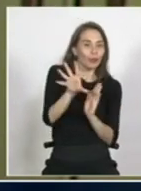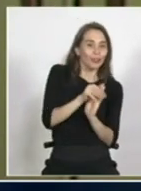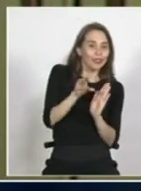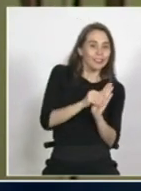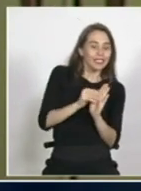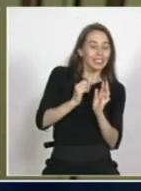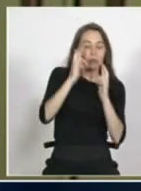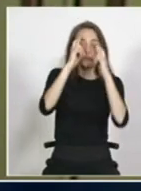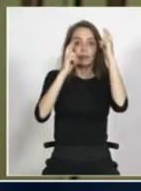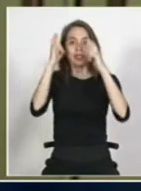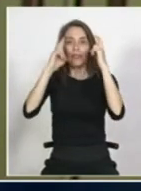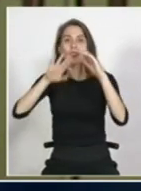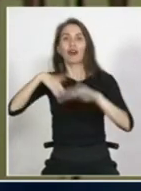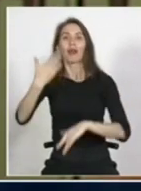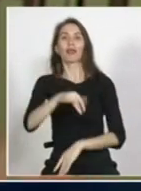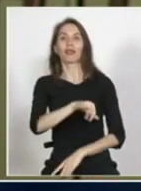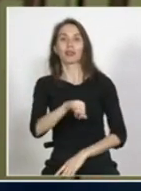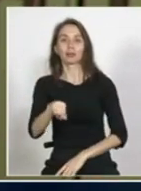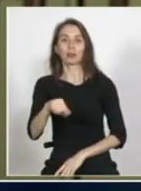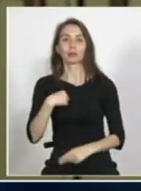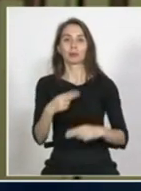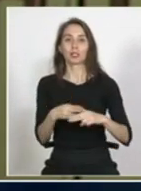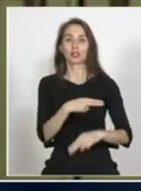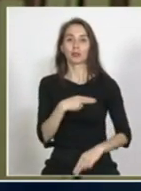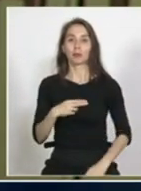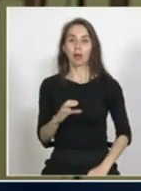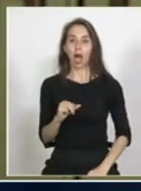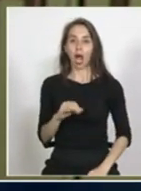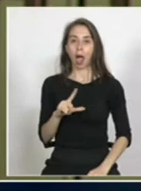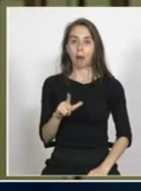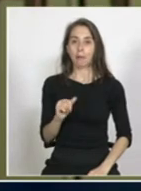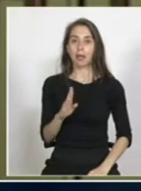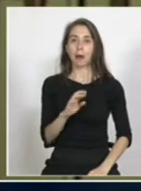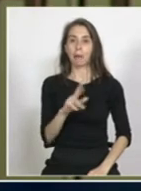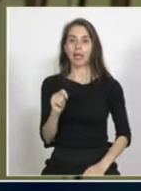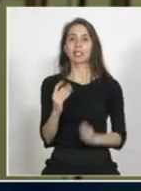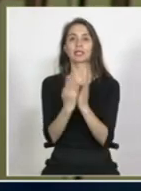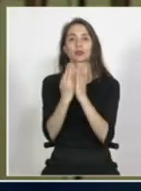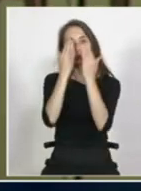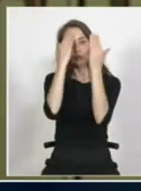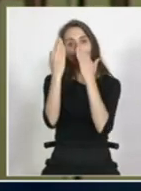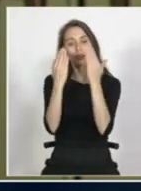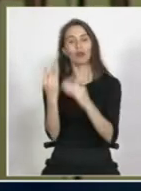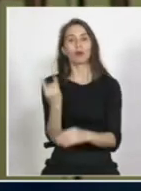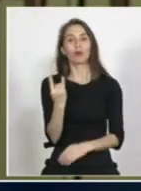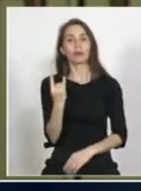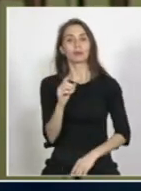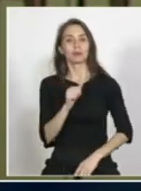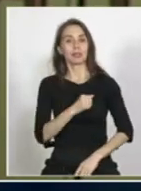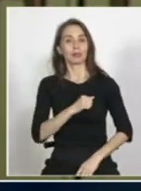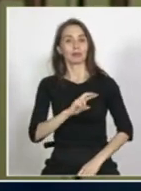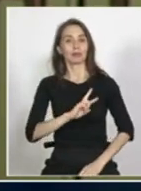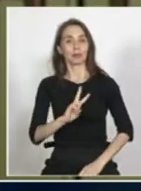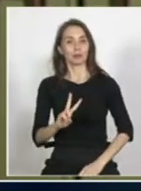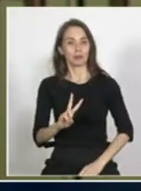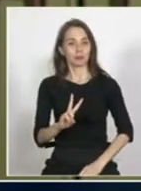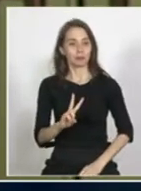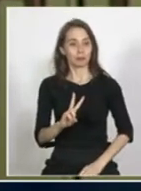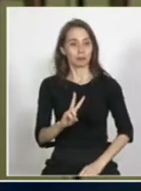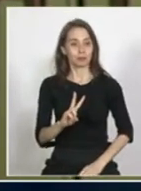reflexionarlos posteriormente mi nombre es Camila Barrín soy estudiante de psicología de la Universidad Católica de Valparaíso